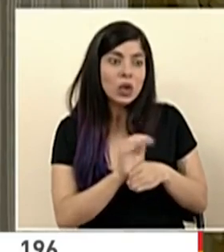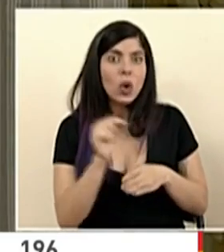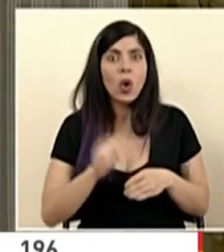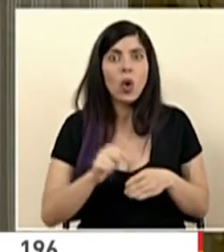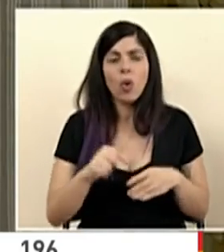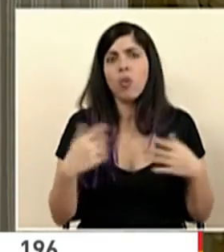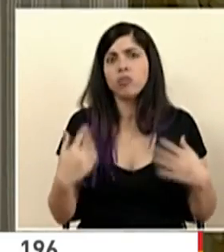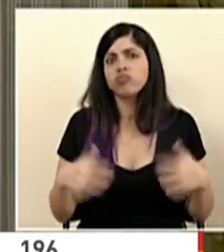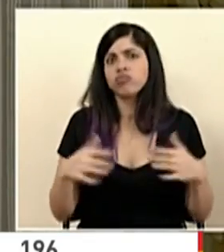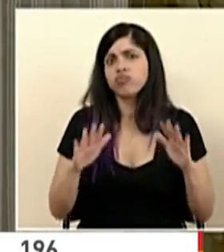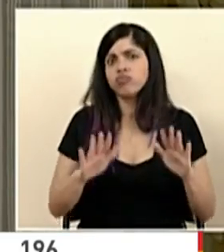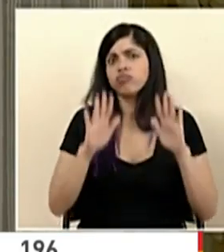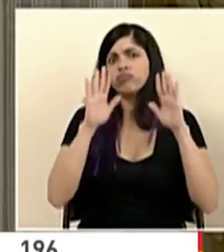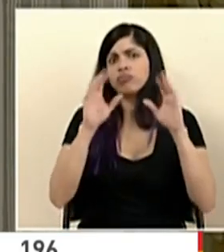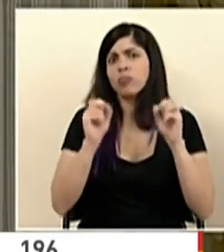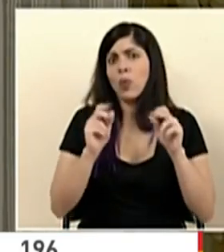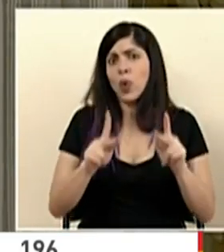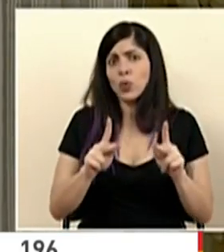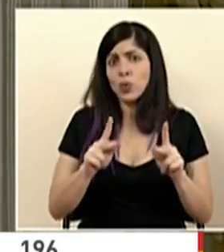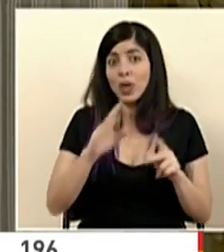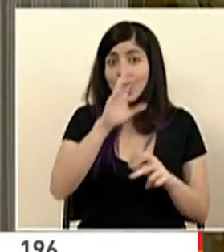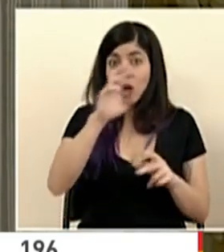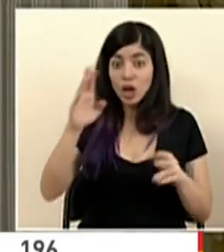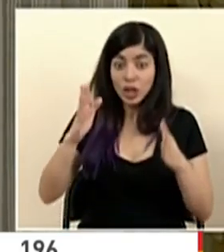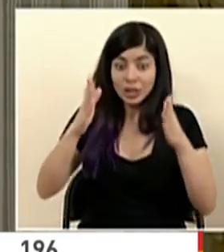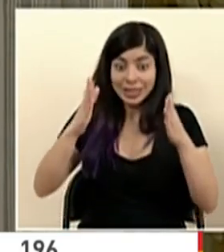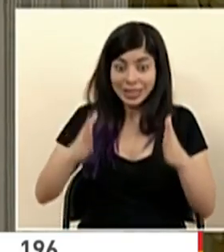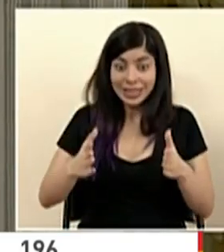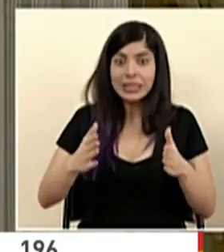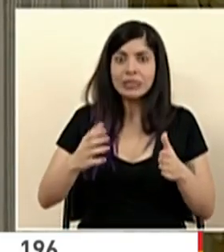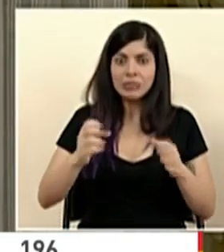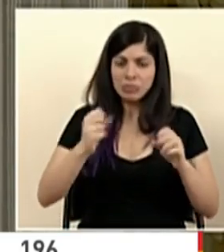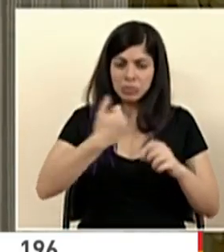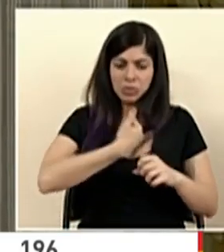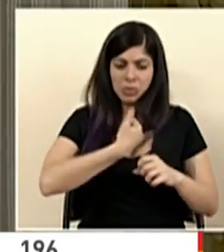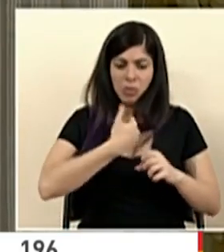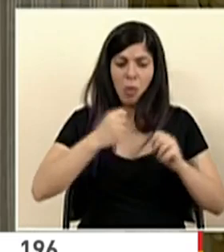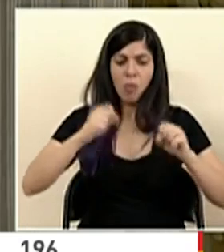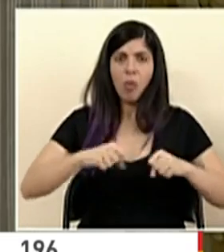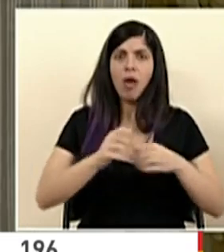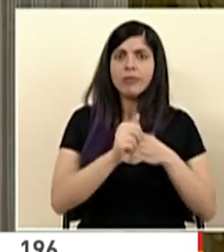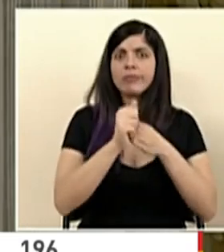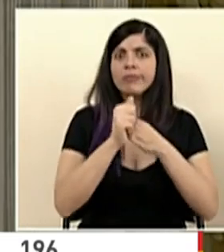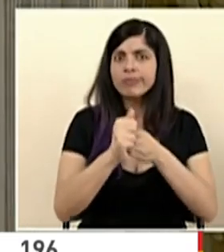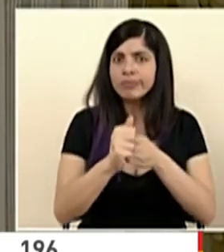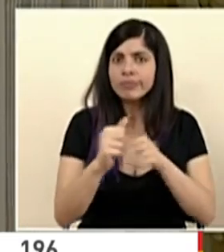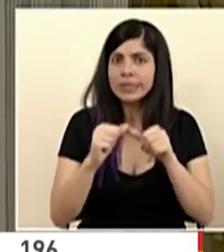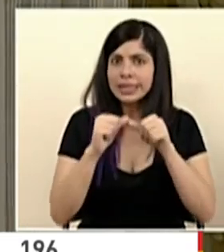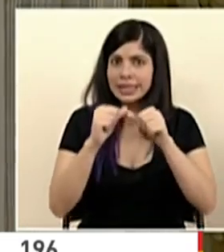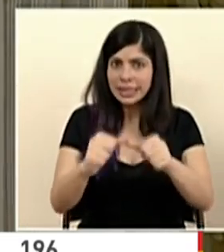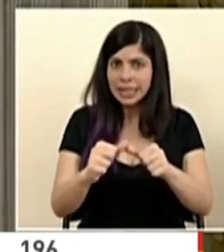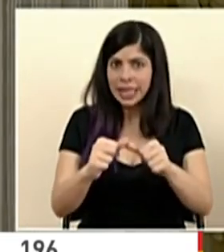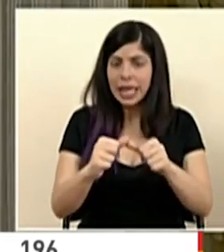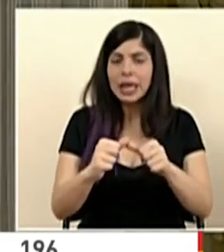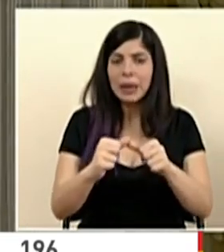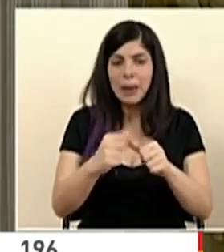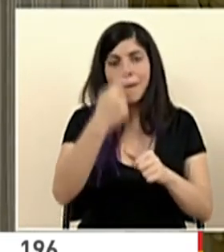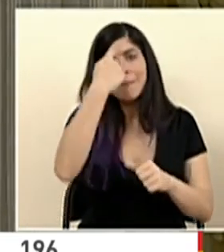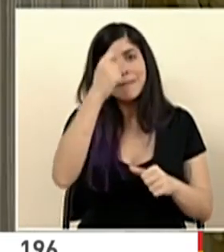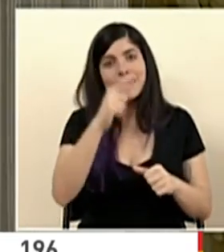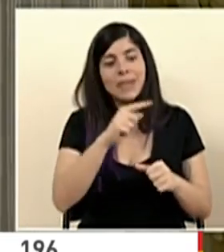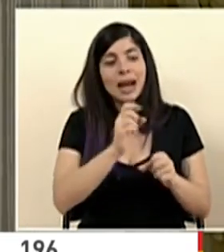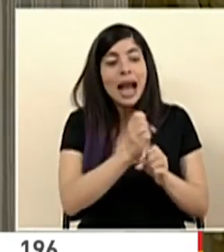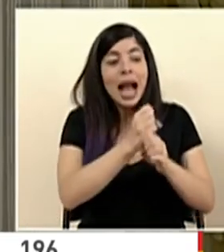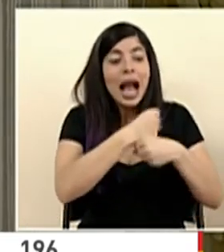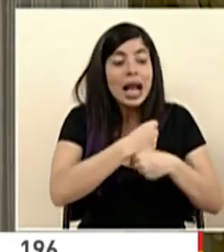maravillosa oportunidad de cómo costarricenses poder tener la vanguardia y mantener el liderazgo en el desarrollo de una